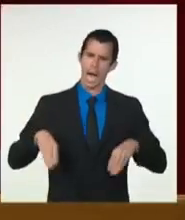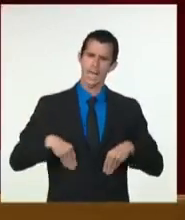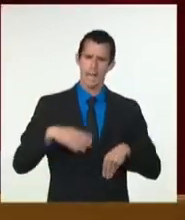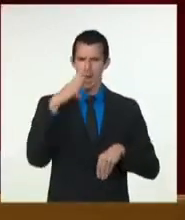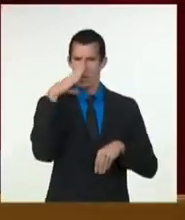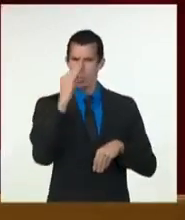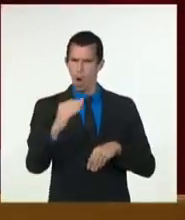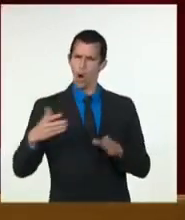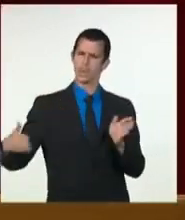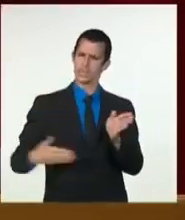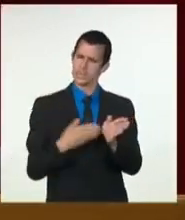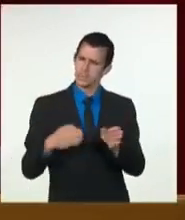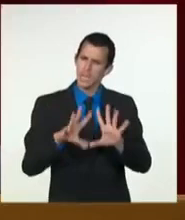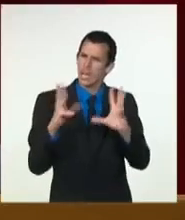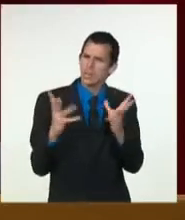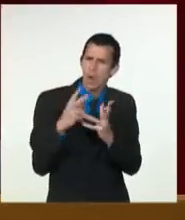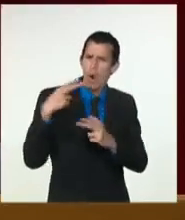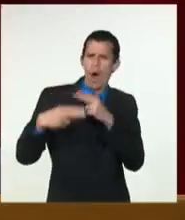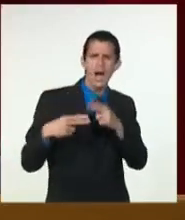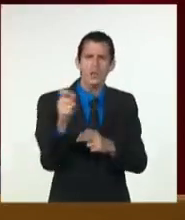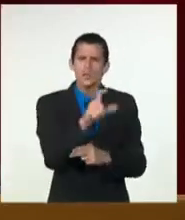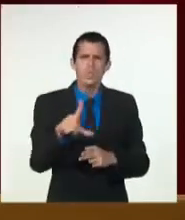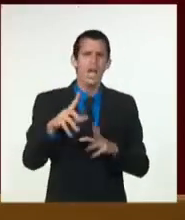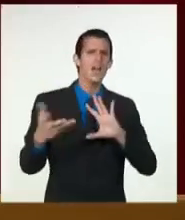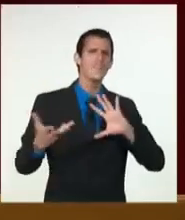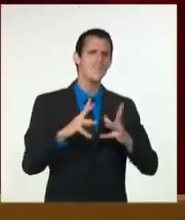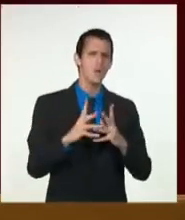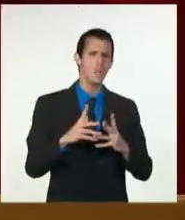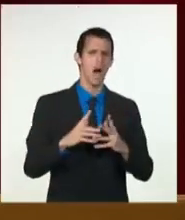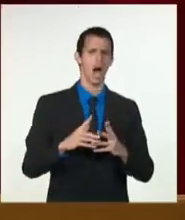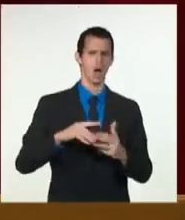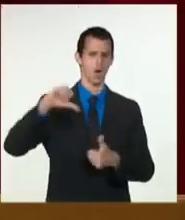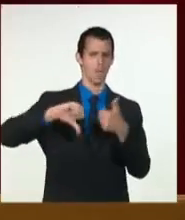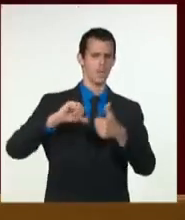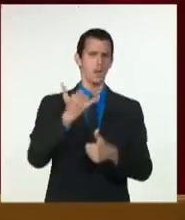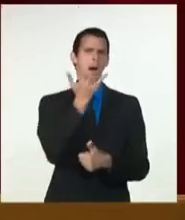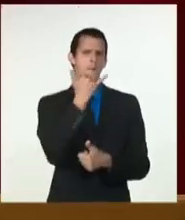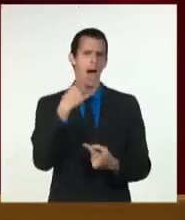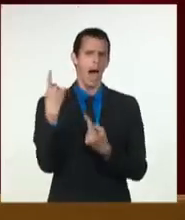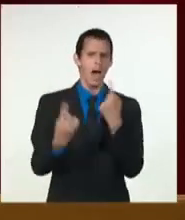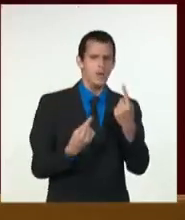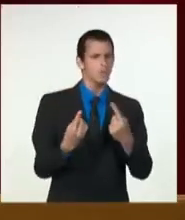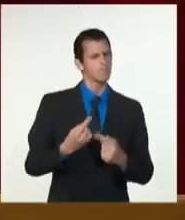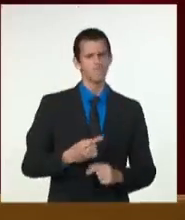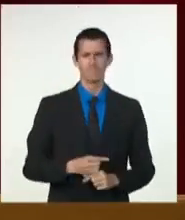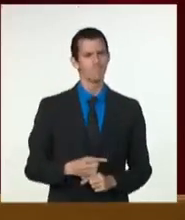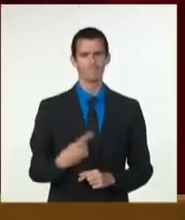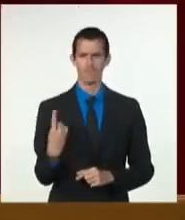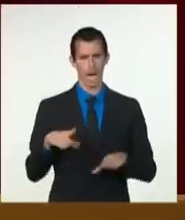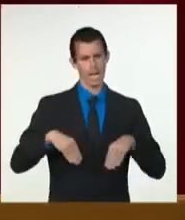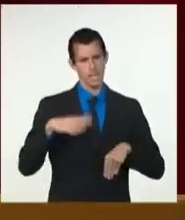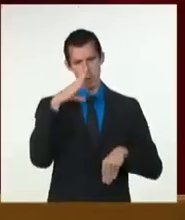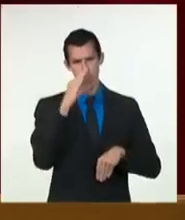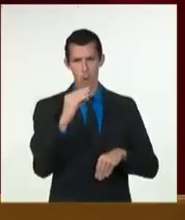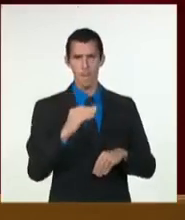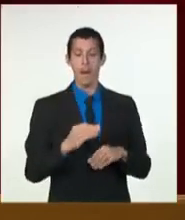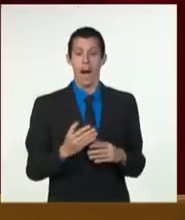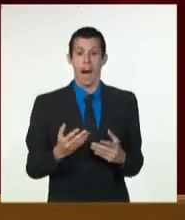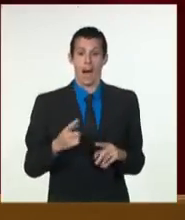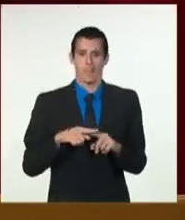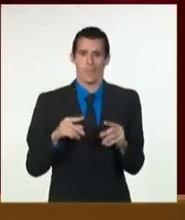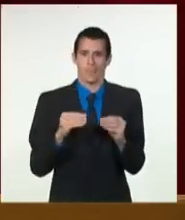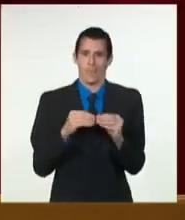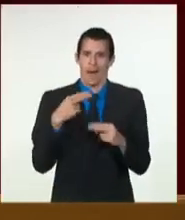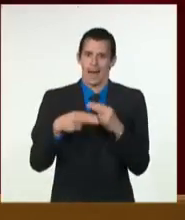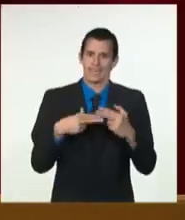delito. Ahora queda lo más importante actuar con rigor articulando todas las fuerzas revolucionarias con la